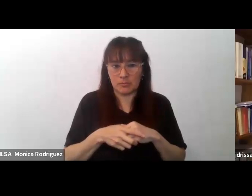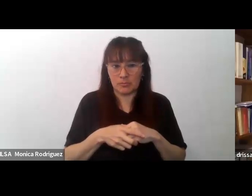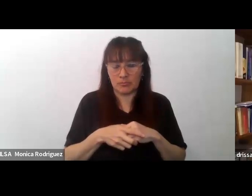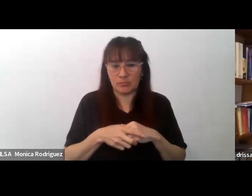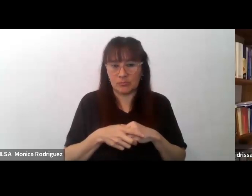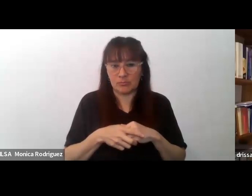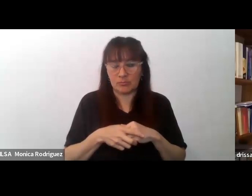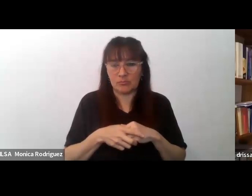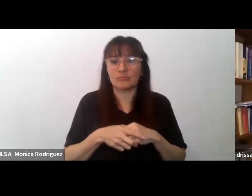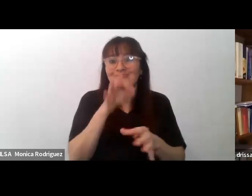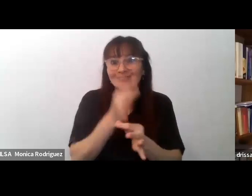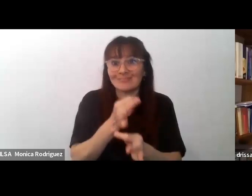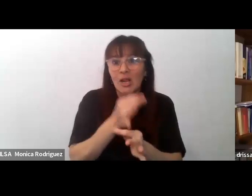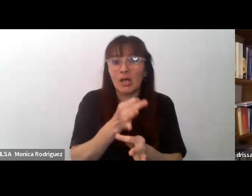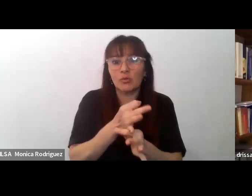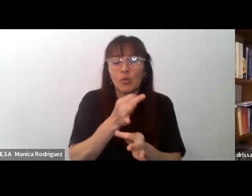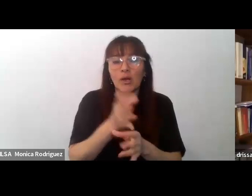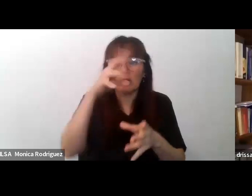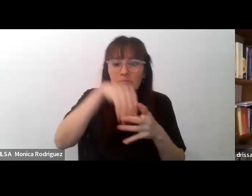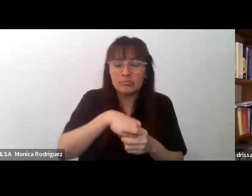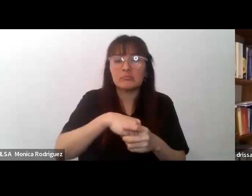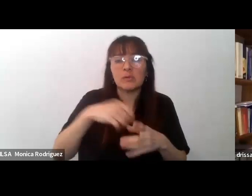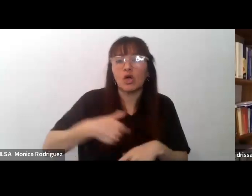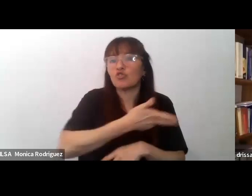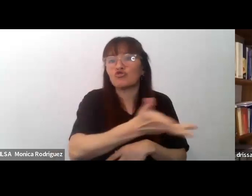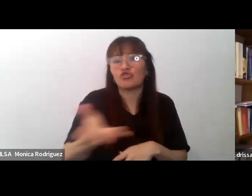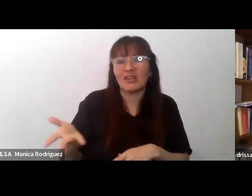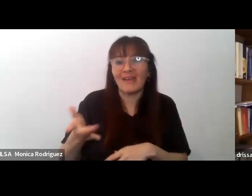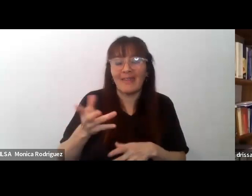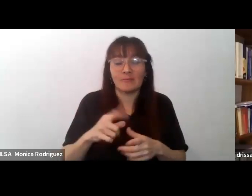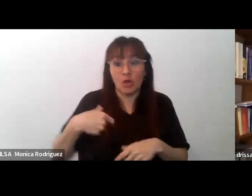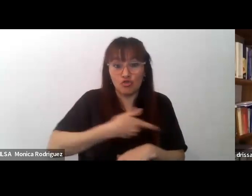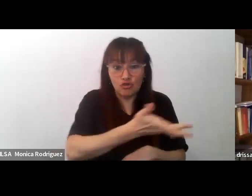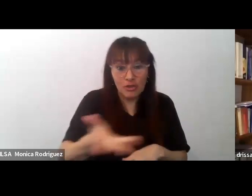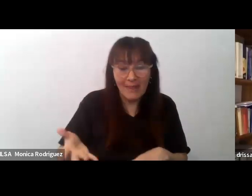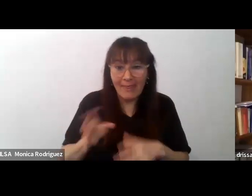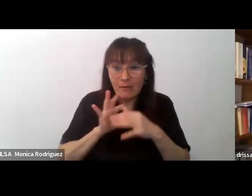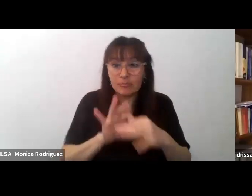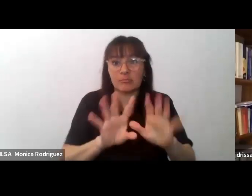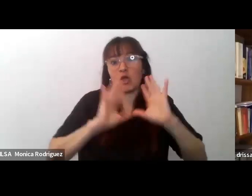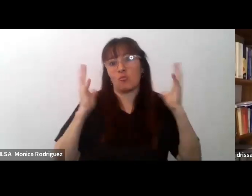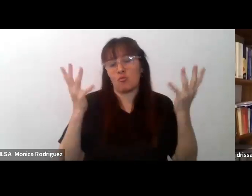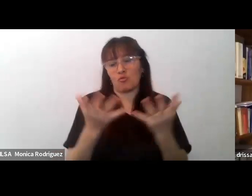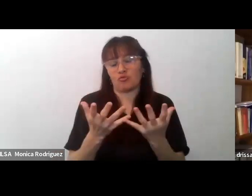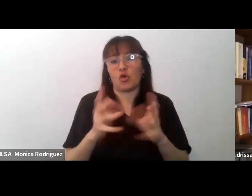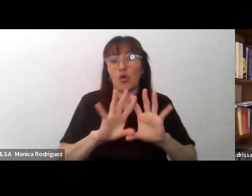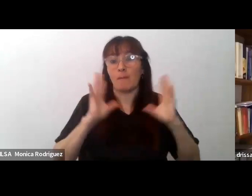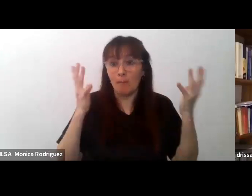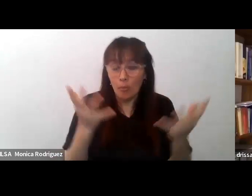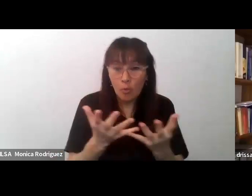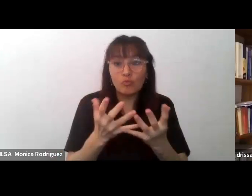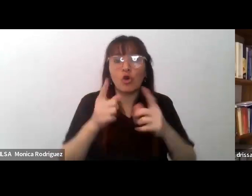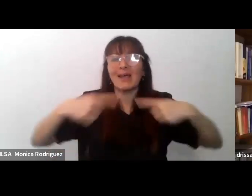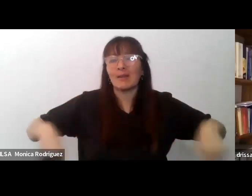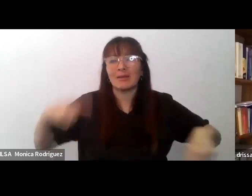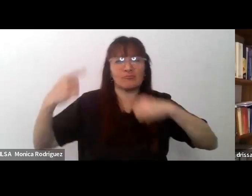se sitúa en una sociedad que está situada en un mundo y en este mundo hay varios elementos